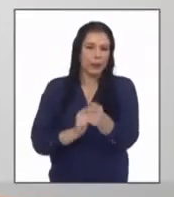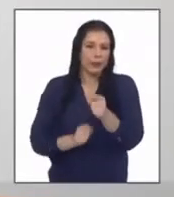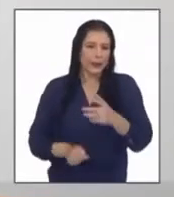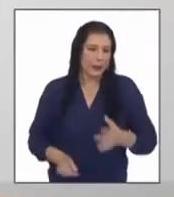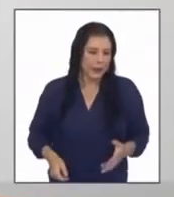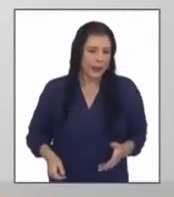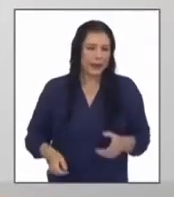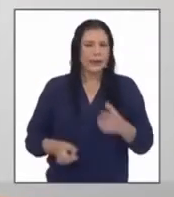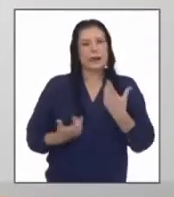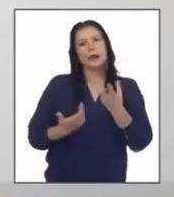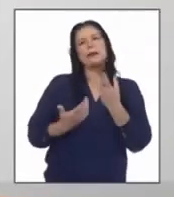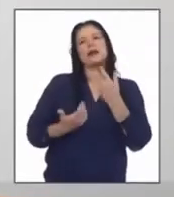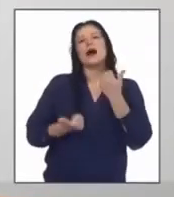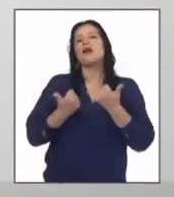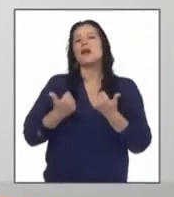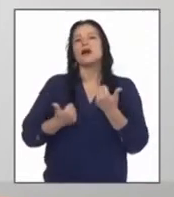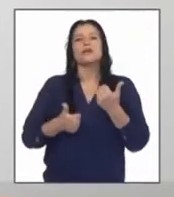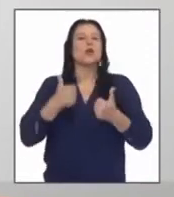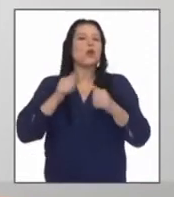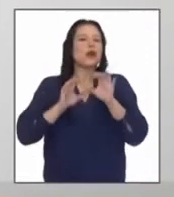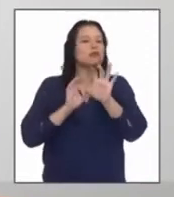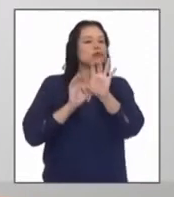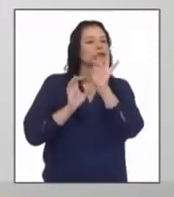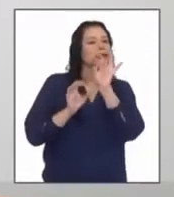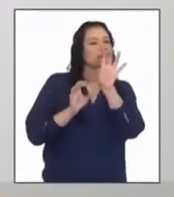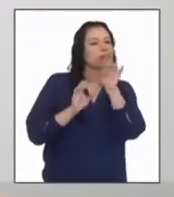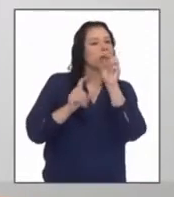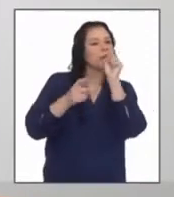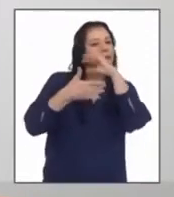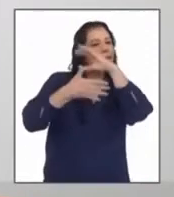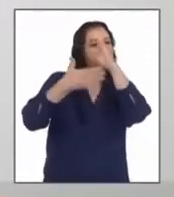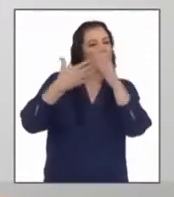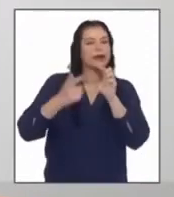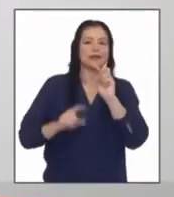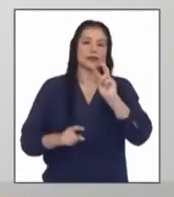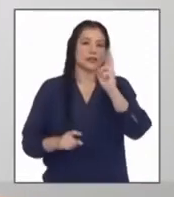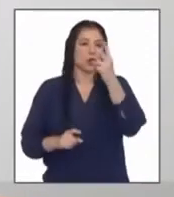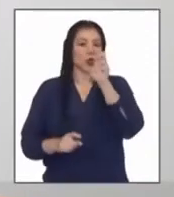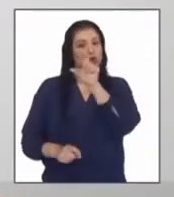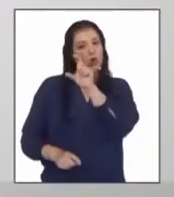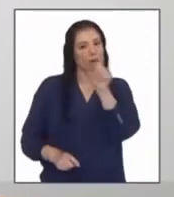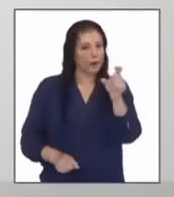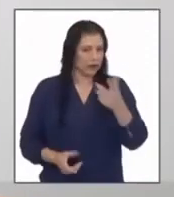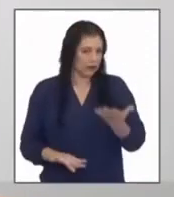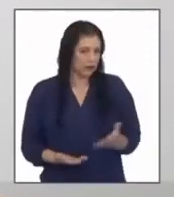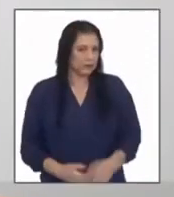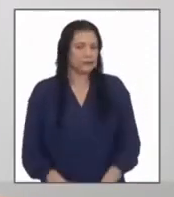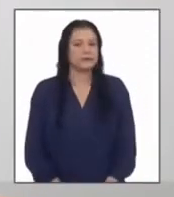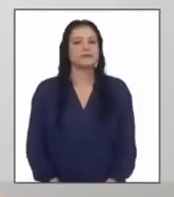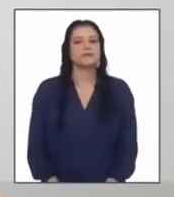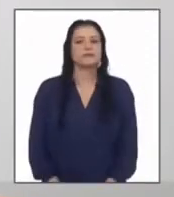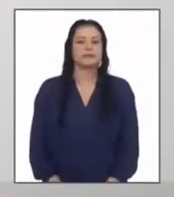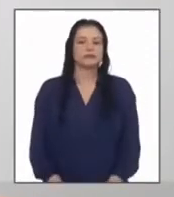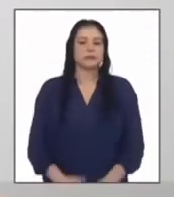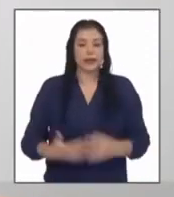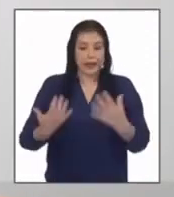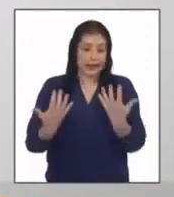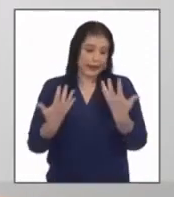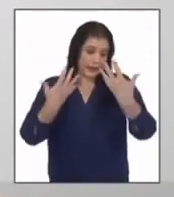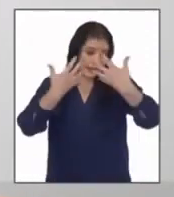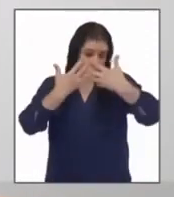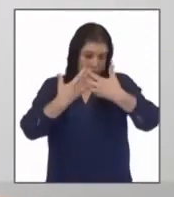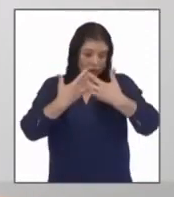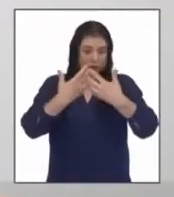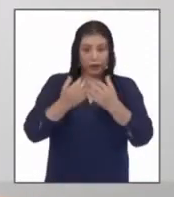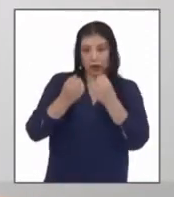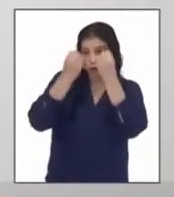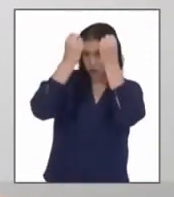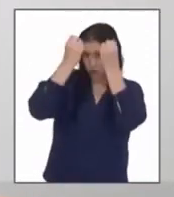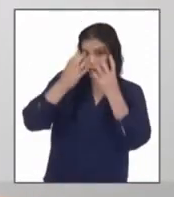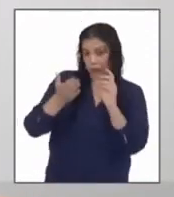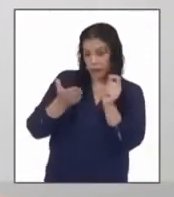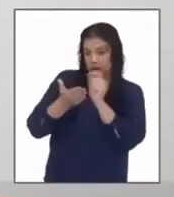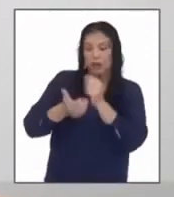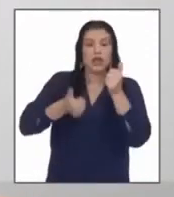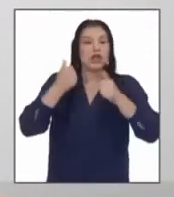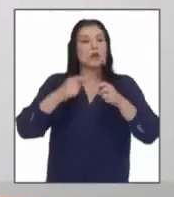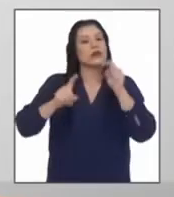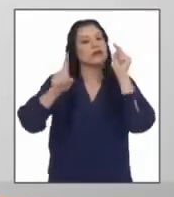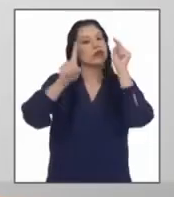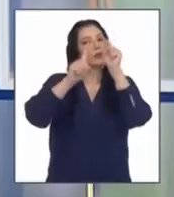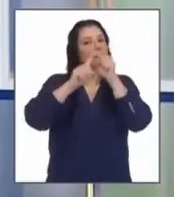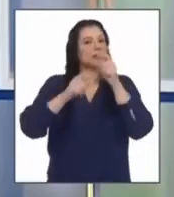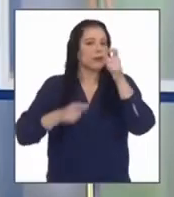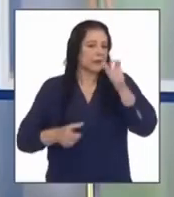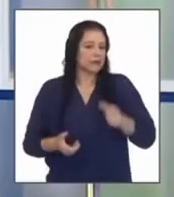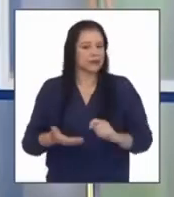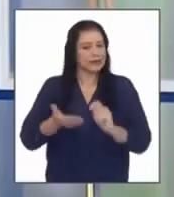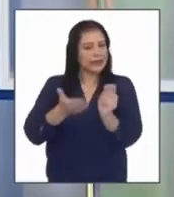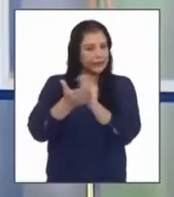qué aspectos identificamos en este segundo párrafo en relación al contenido y la intención de la